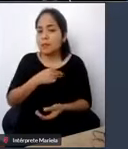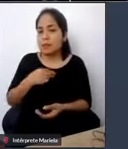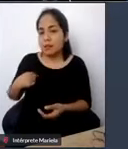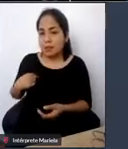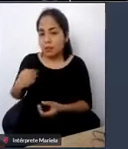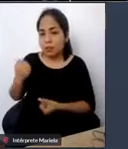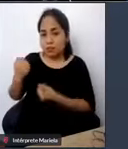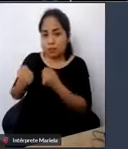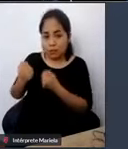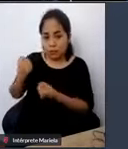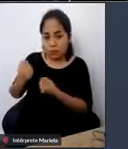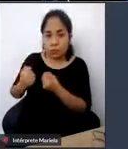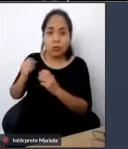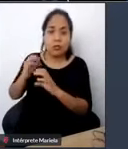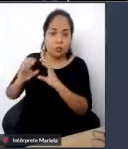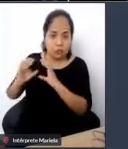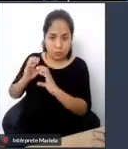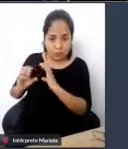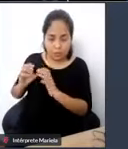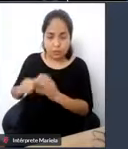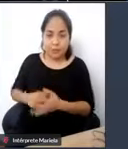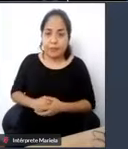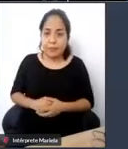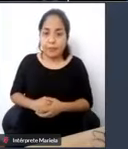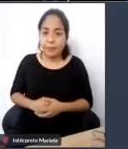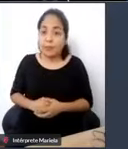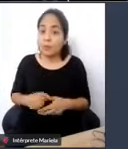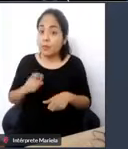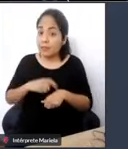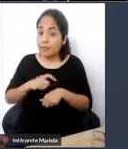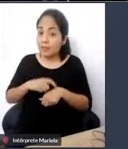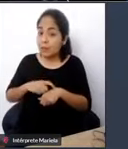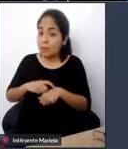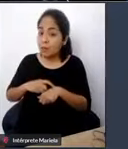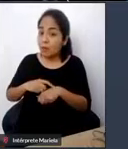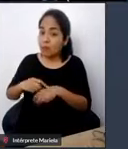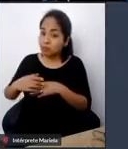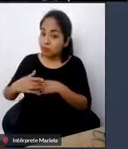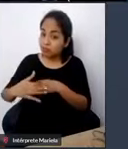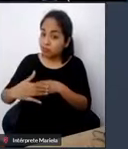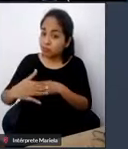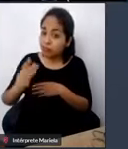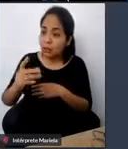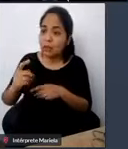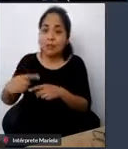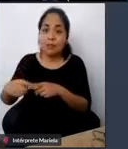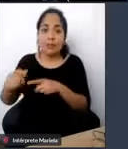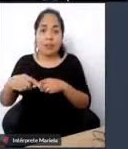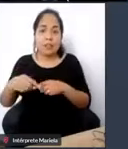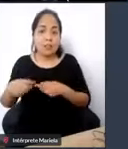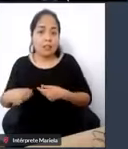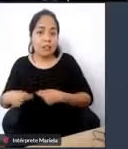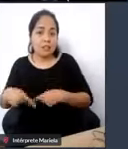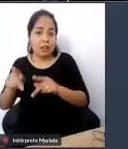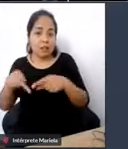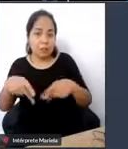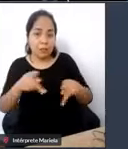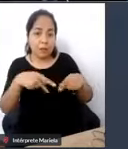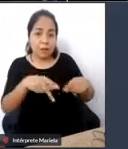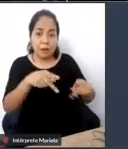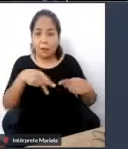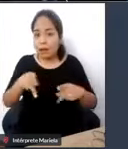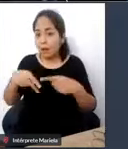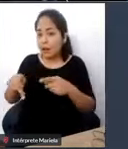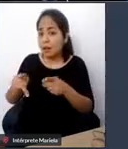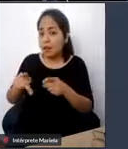Comunicaciones pero desde ese lapso hasta ahora se ha dado gran cantidad de concesiones de transporte y en ninguna de las municipalidades encargadas